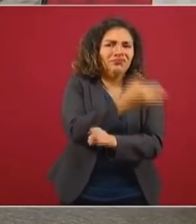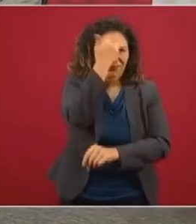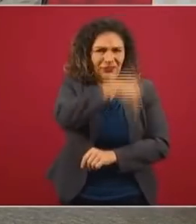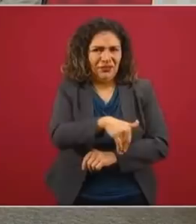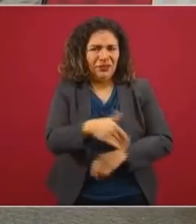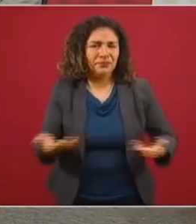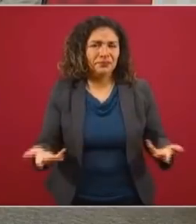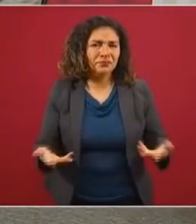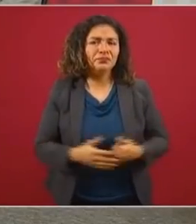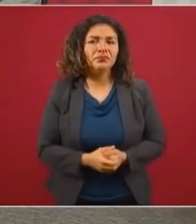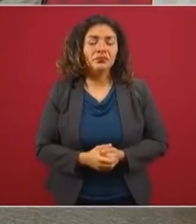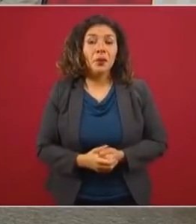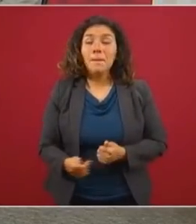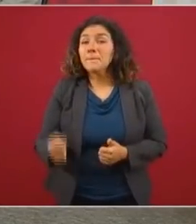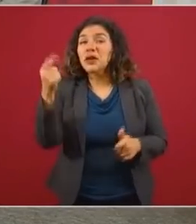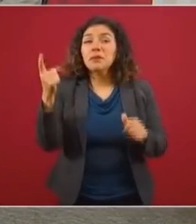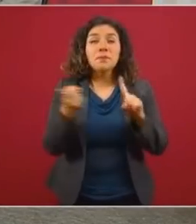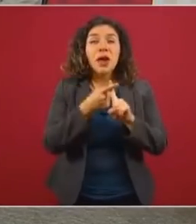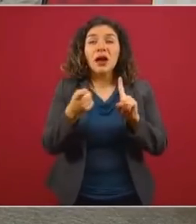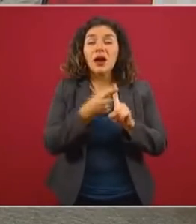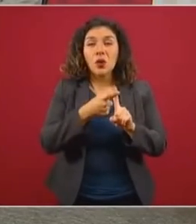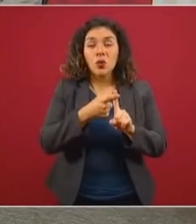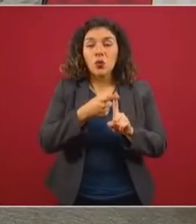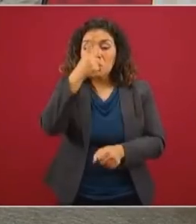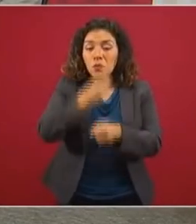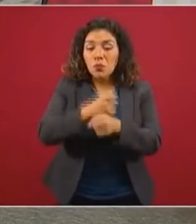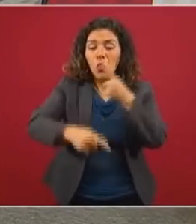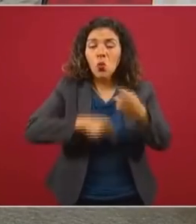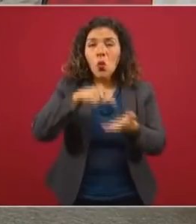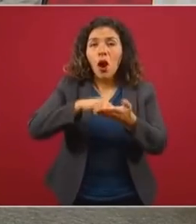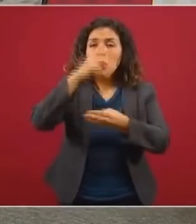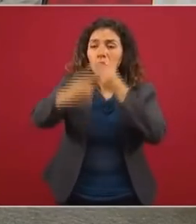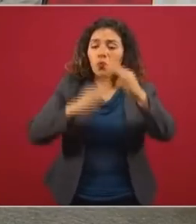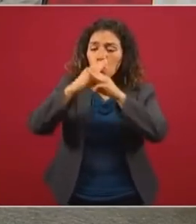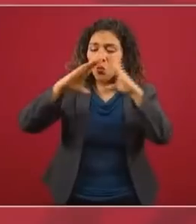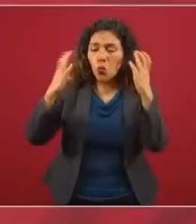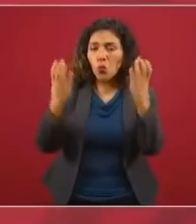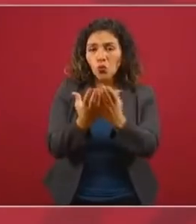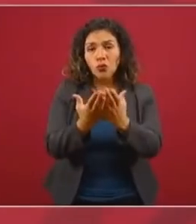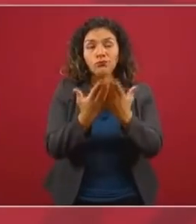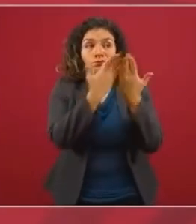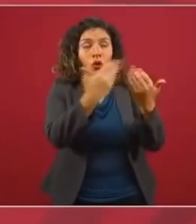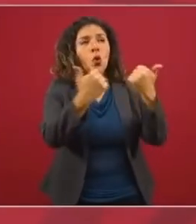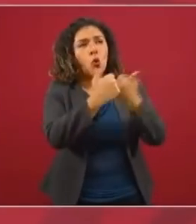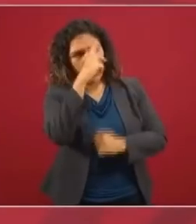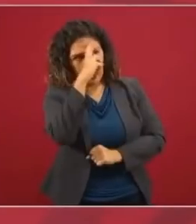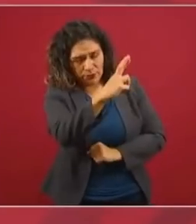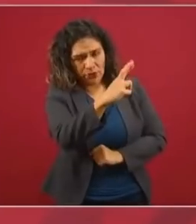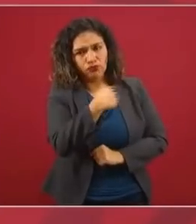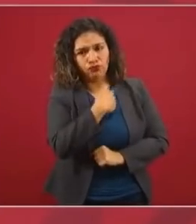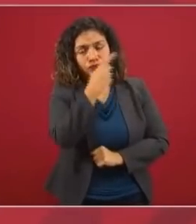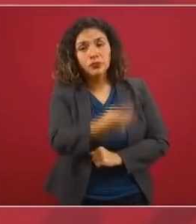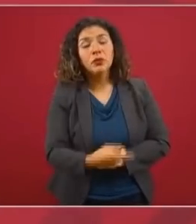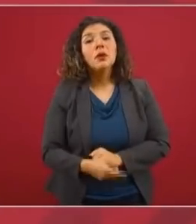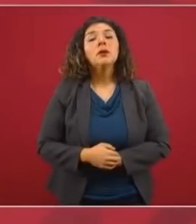le decía yo, el primer lugar en el mundo, le dije con todo respeto, en